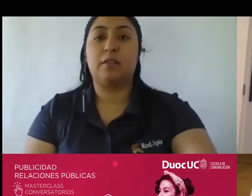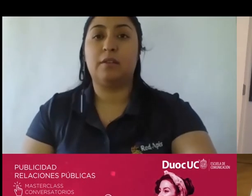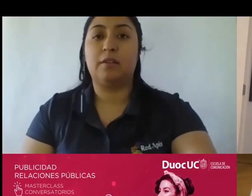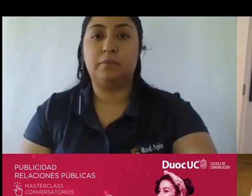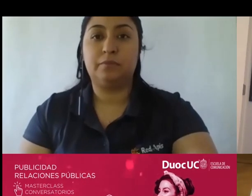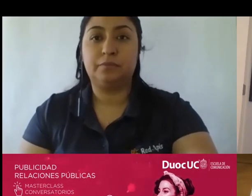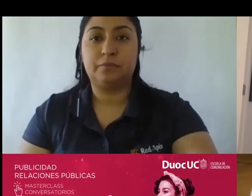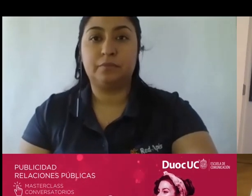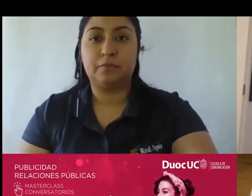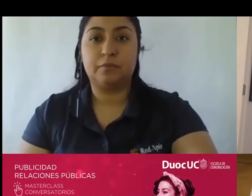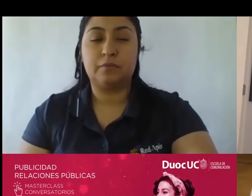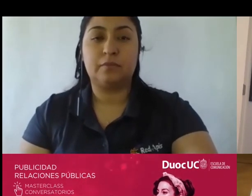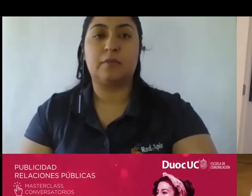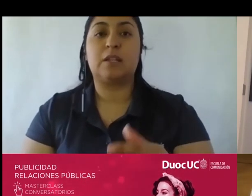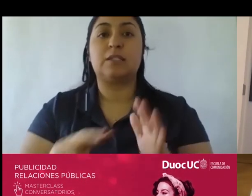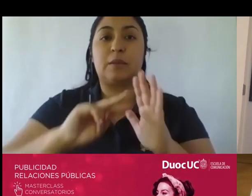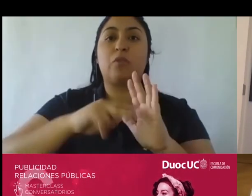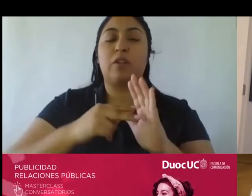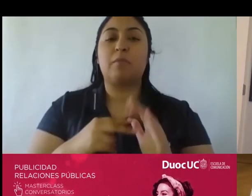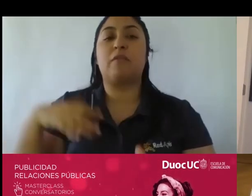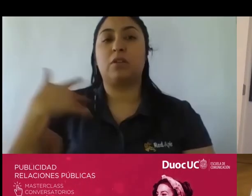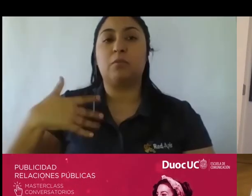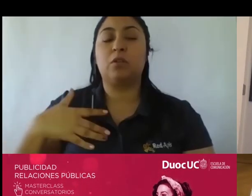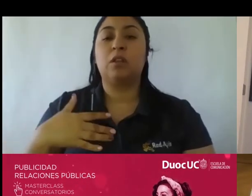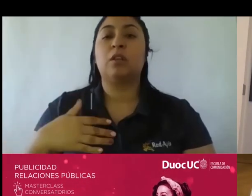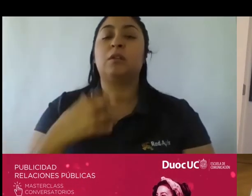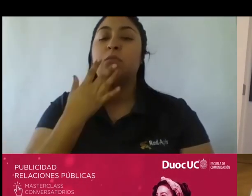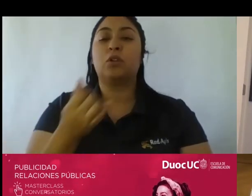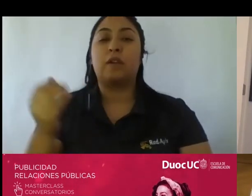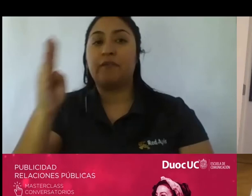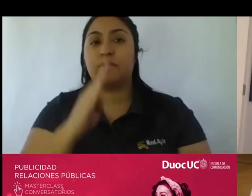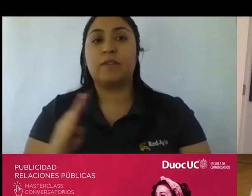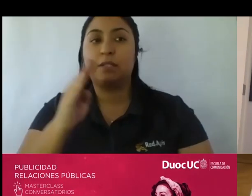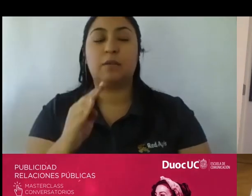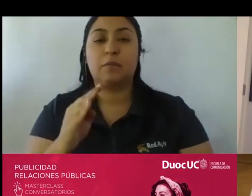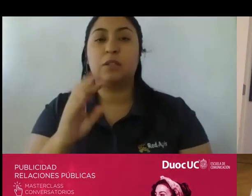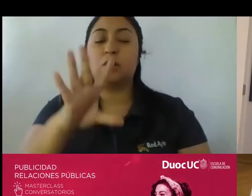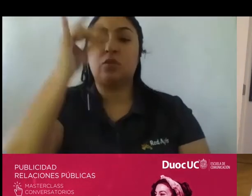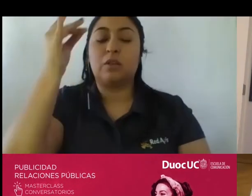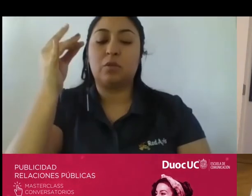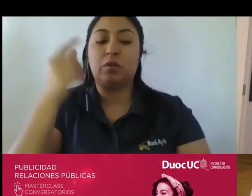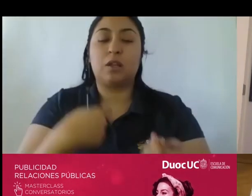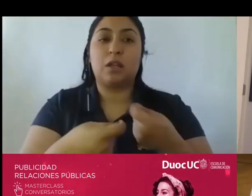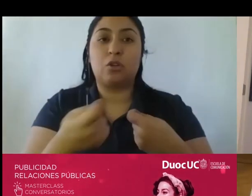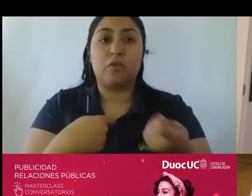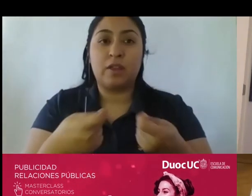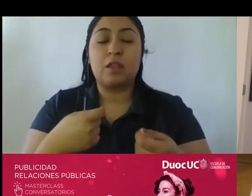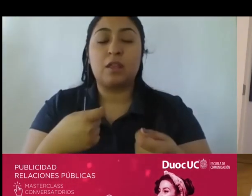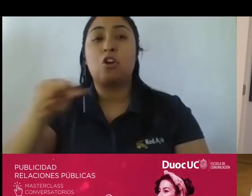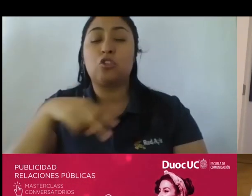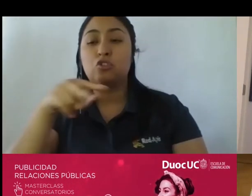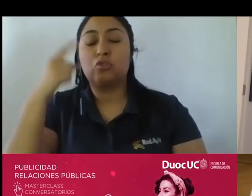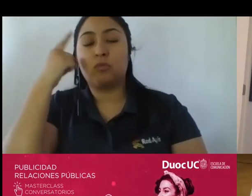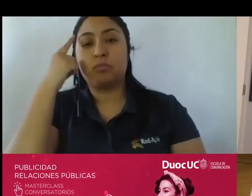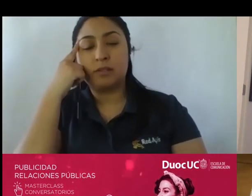terrible porque básicamente nos dimos cuenta de que nos vendían o nosotros de alguna manera percibíamos que